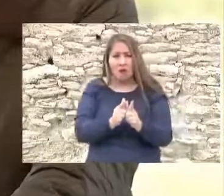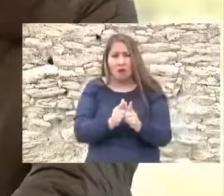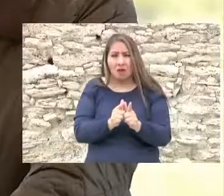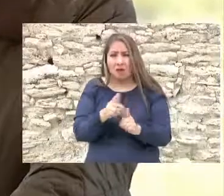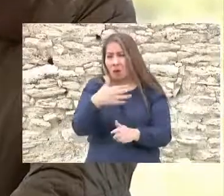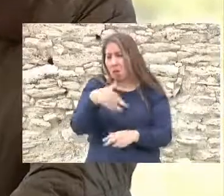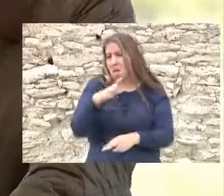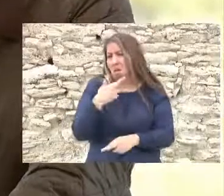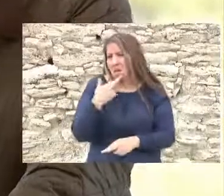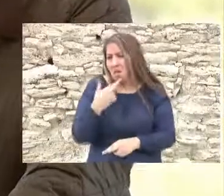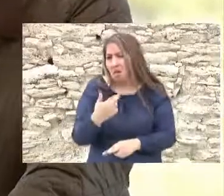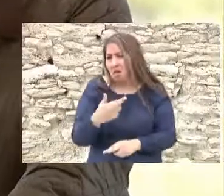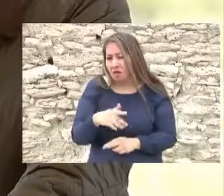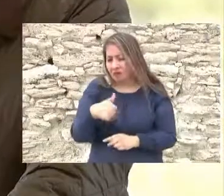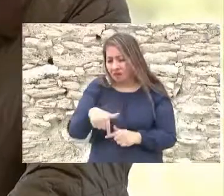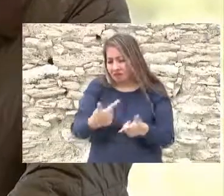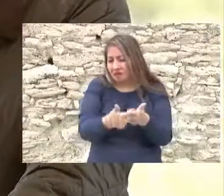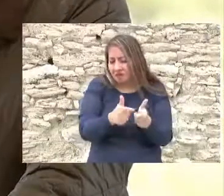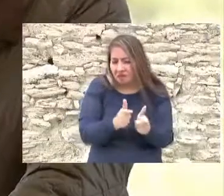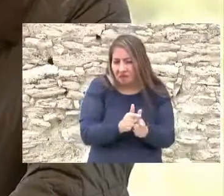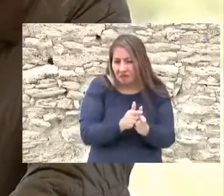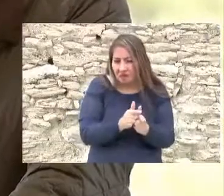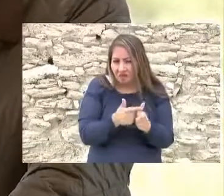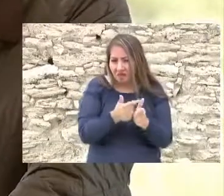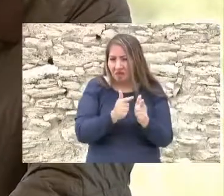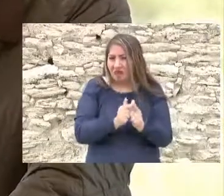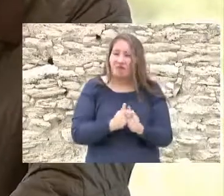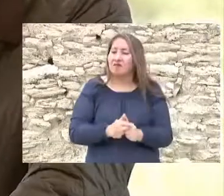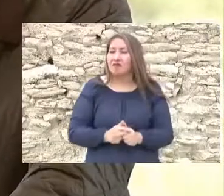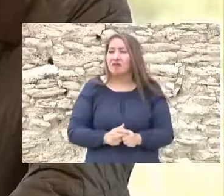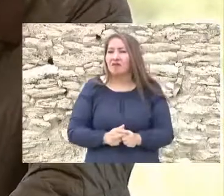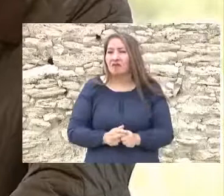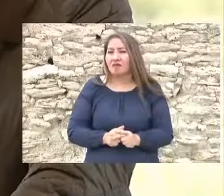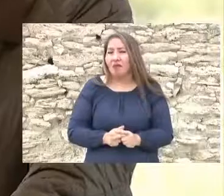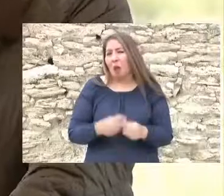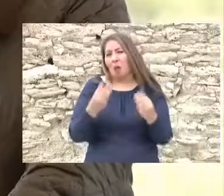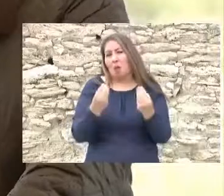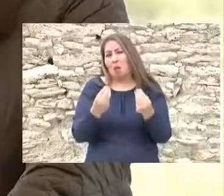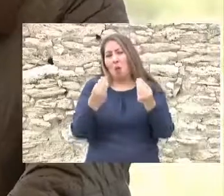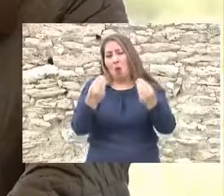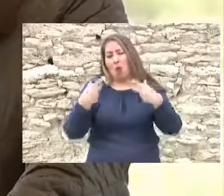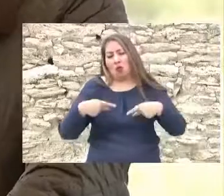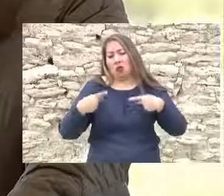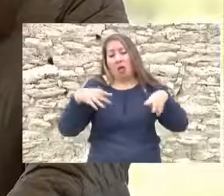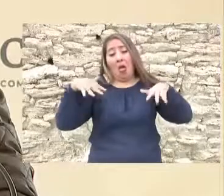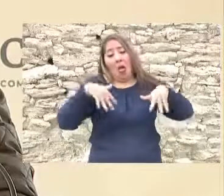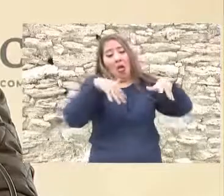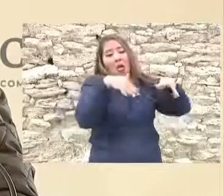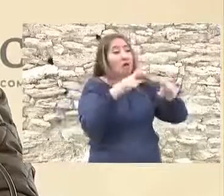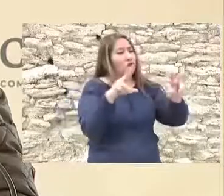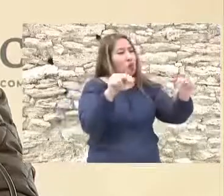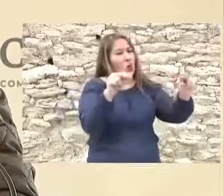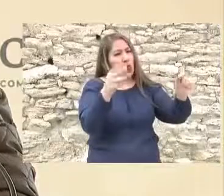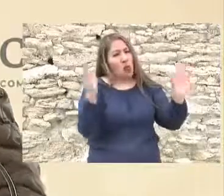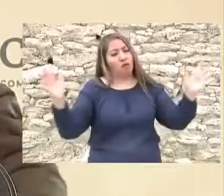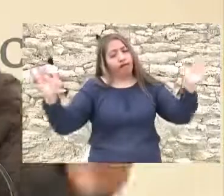no muy numeroso porque ya para entonces Porfirio Díaz